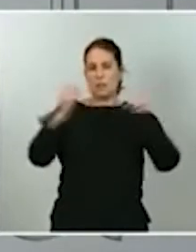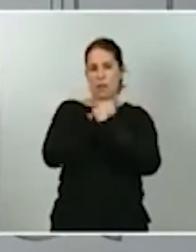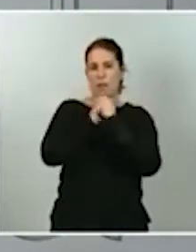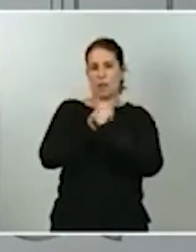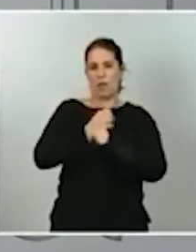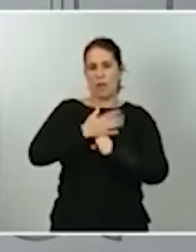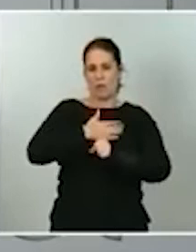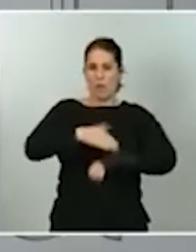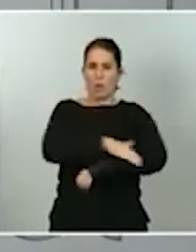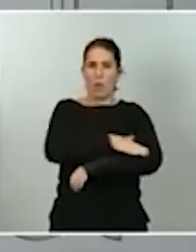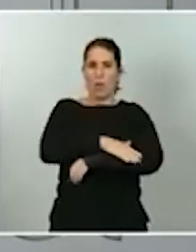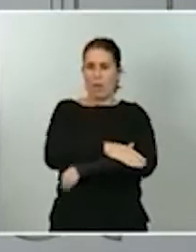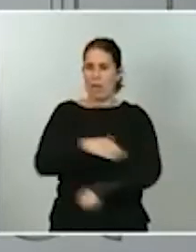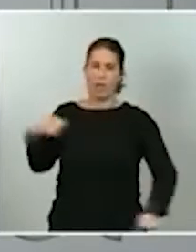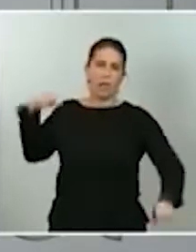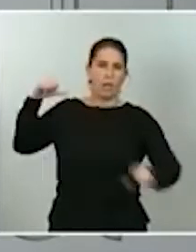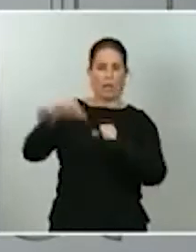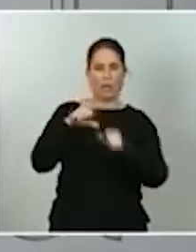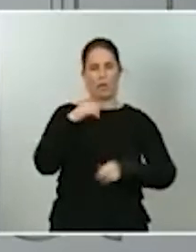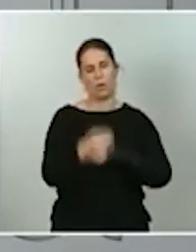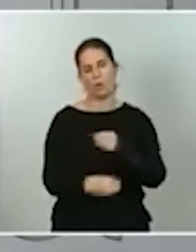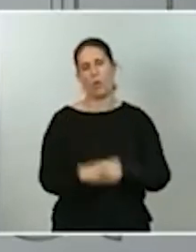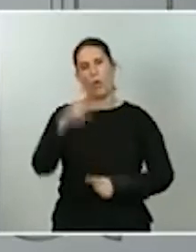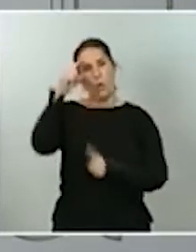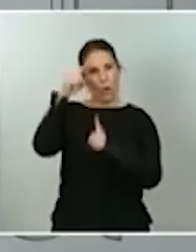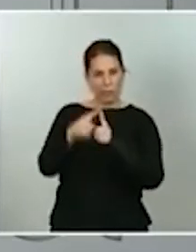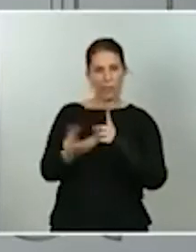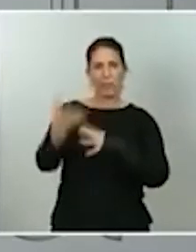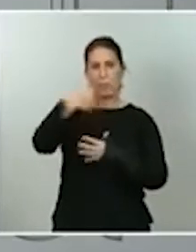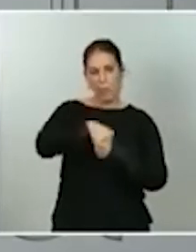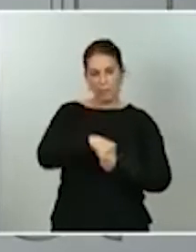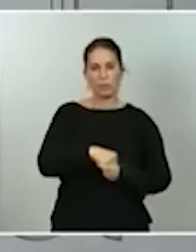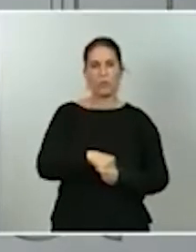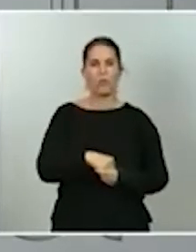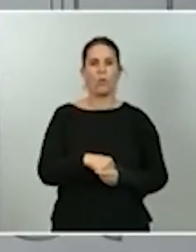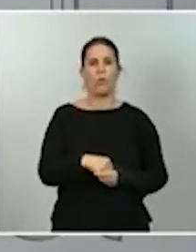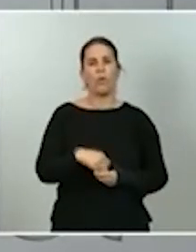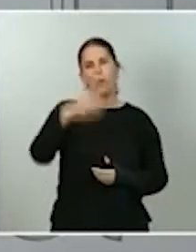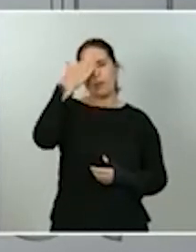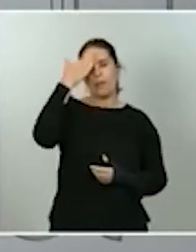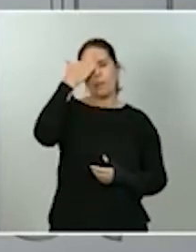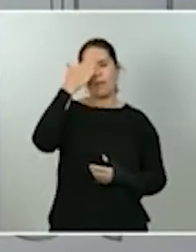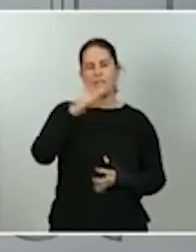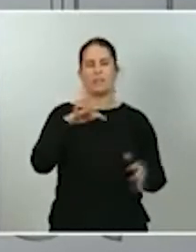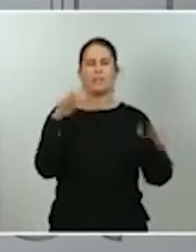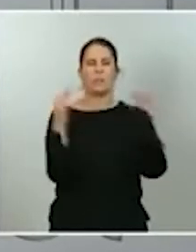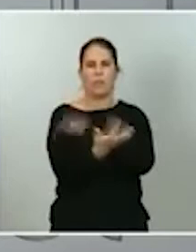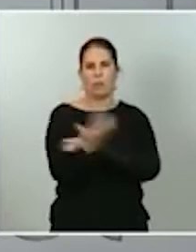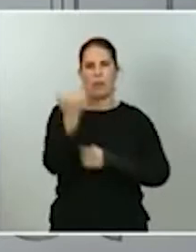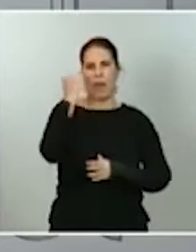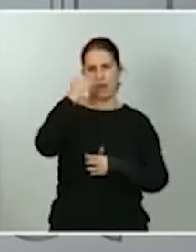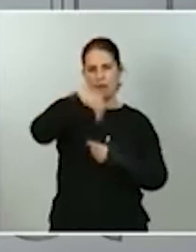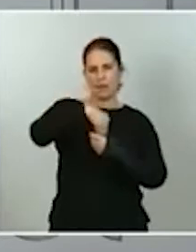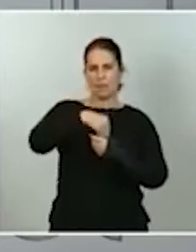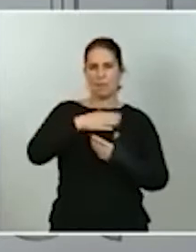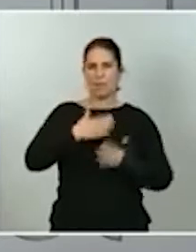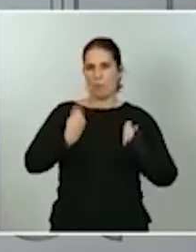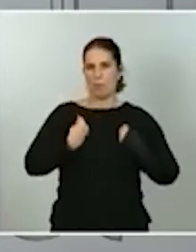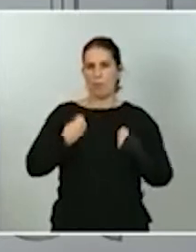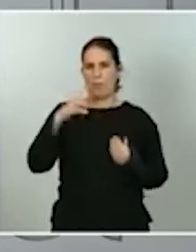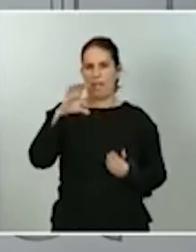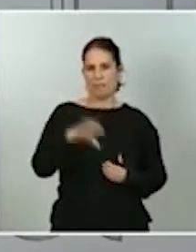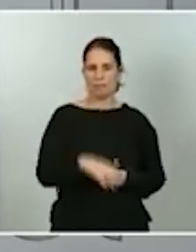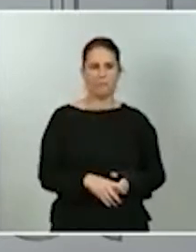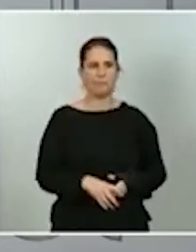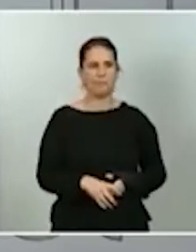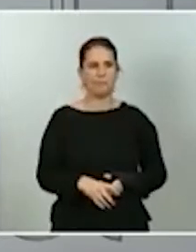cuentas nuevas contemplen y contengan las principales transformaciones que vamos a vivir como país. Algunas de ellas las presentará